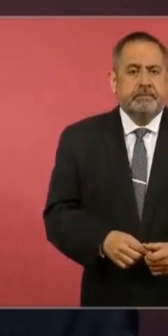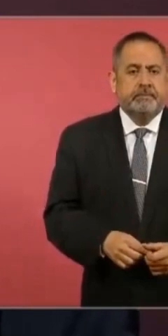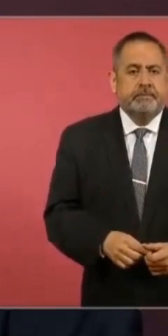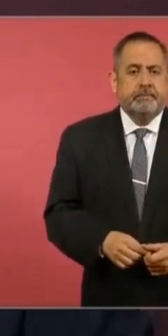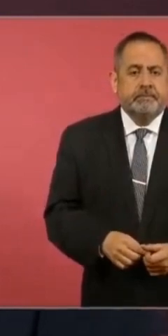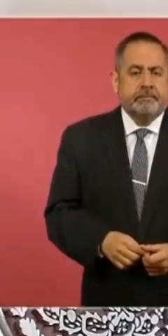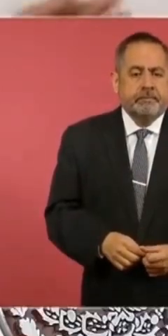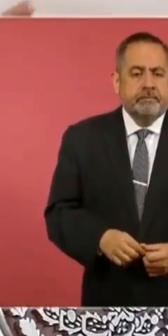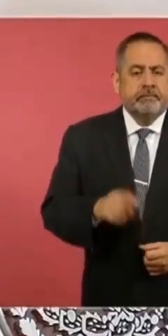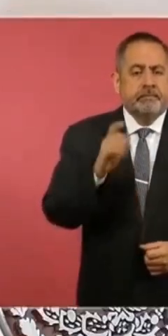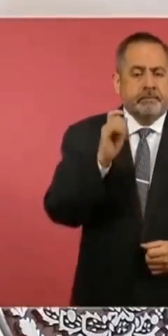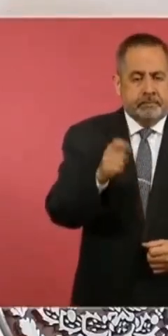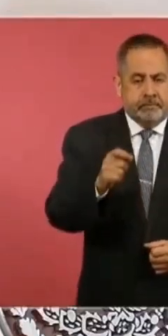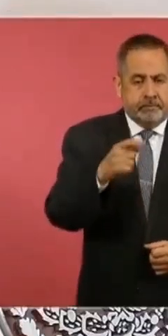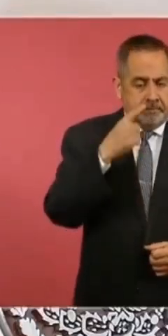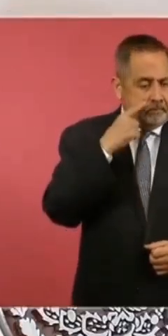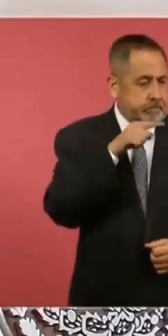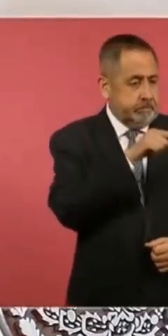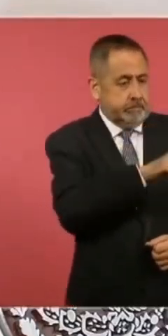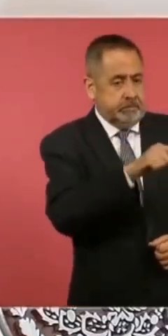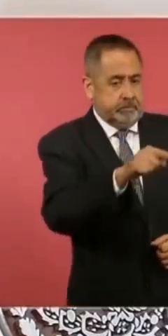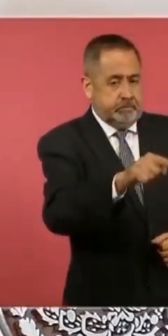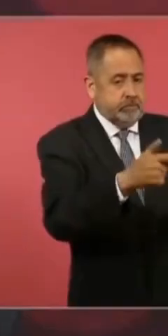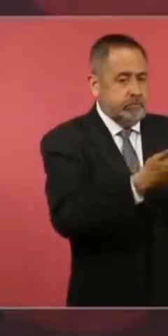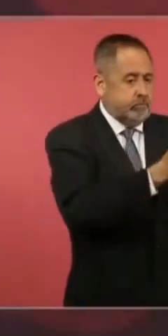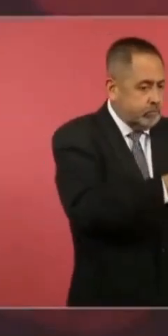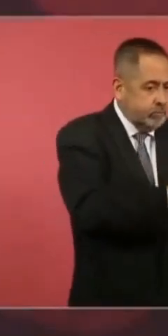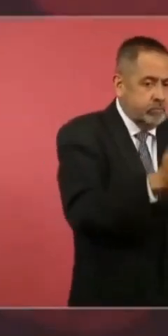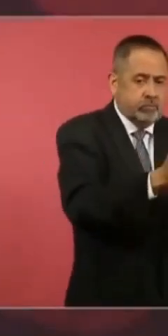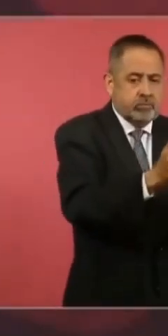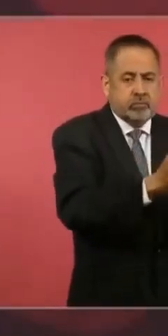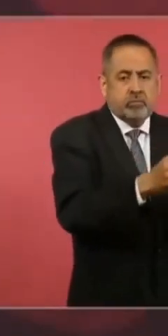que es un asunto de grupos